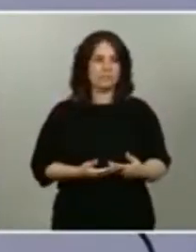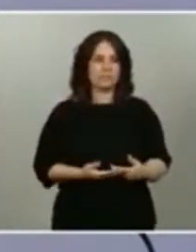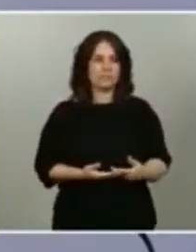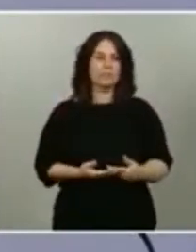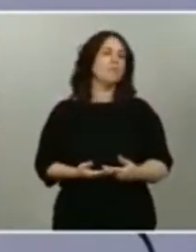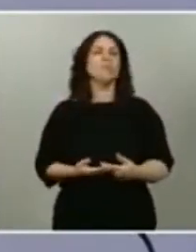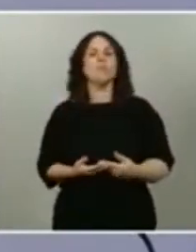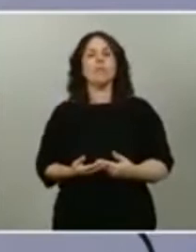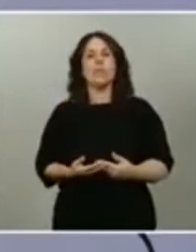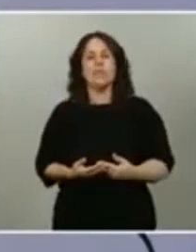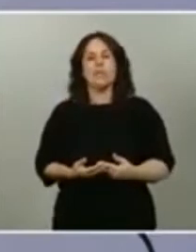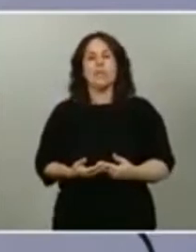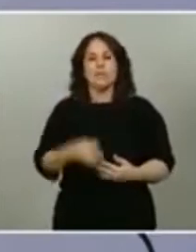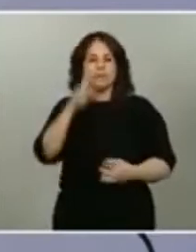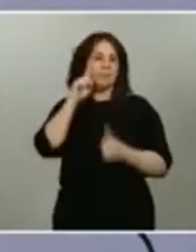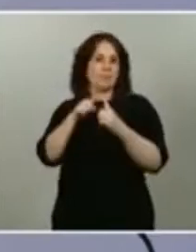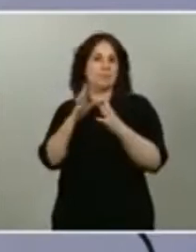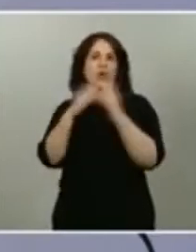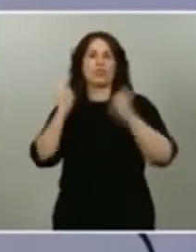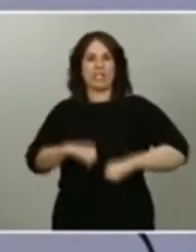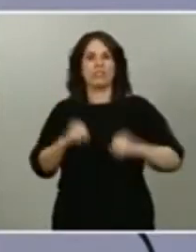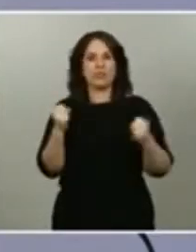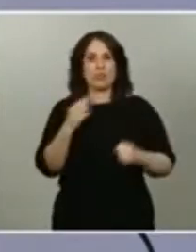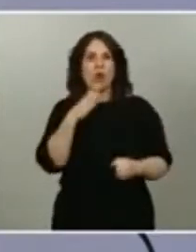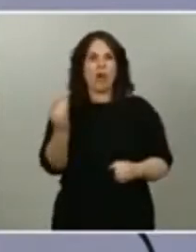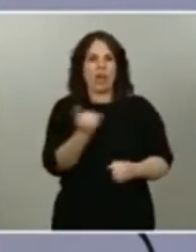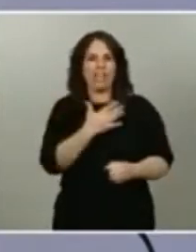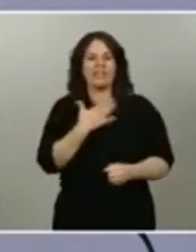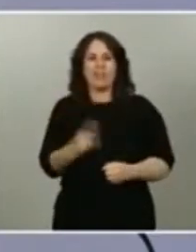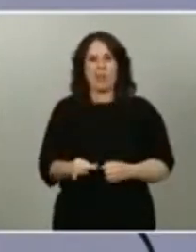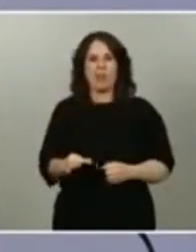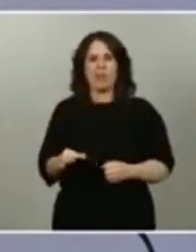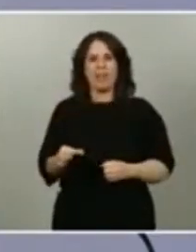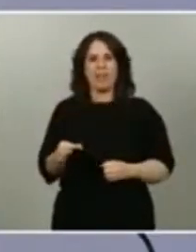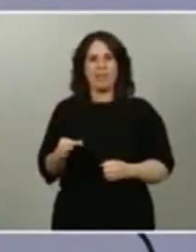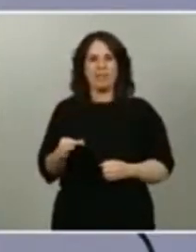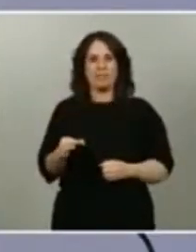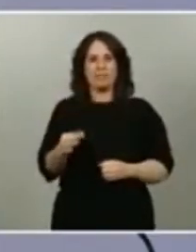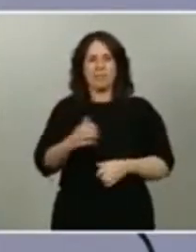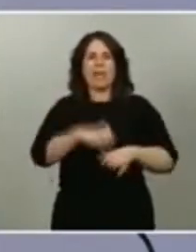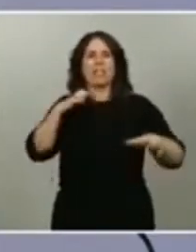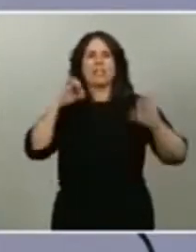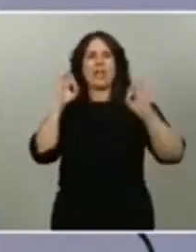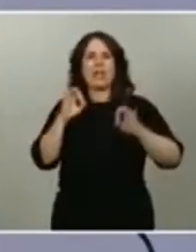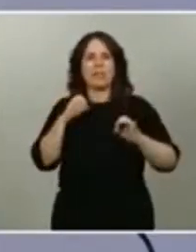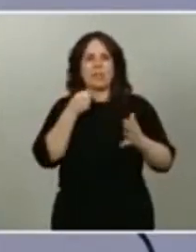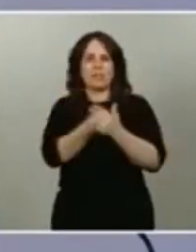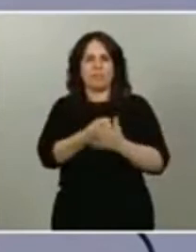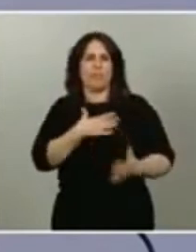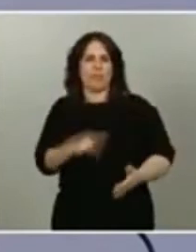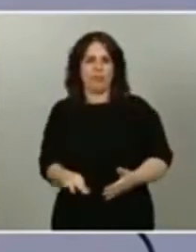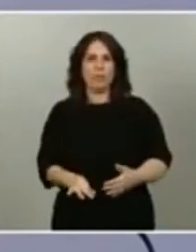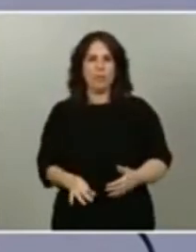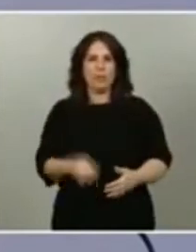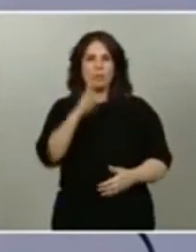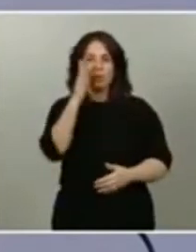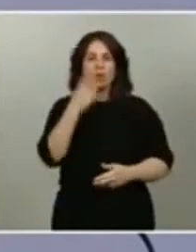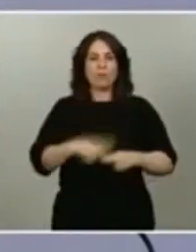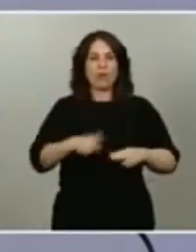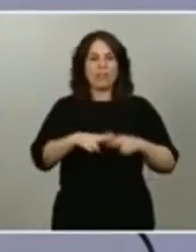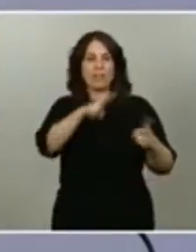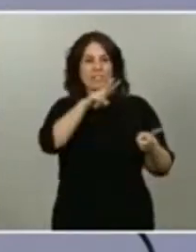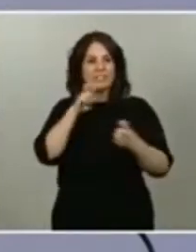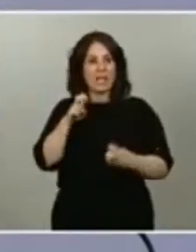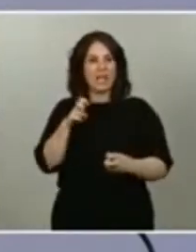consenso ojalá podamos consensuar una posición que sea lo más mayoritaria posible porque sin duda la política fiscal es uno de los